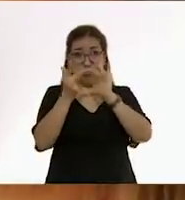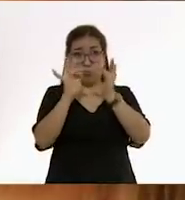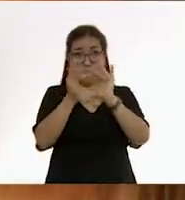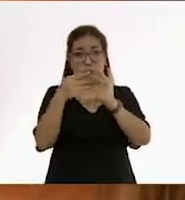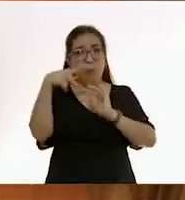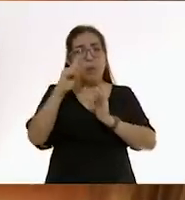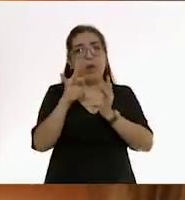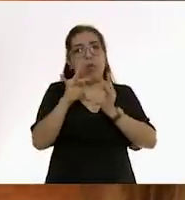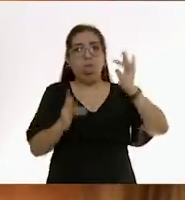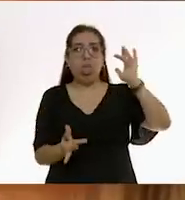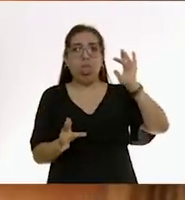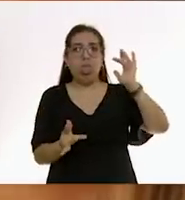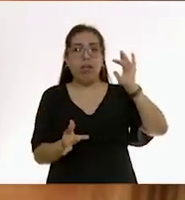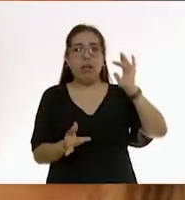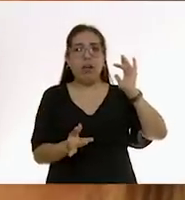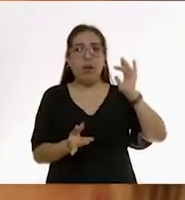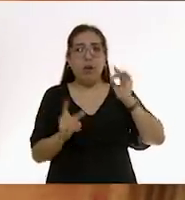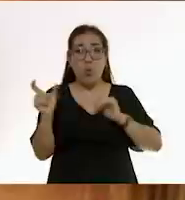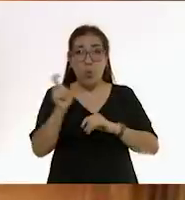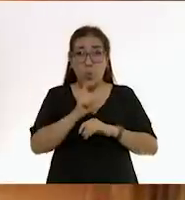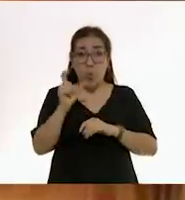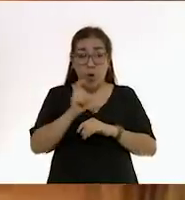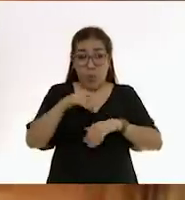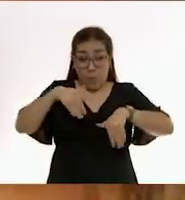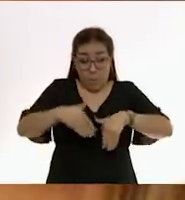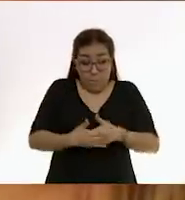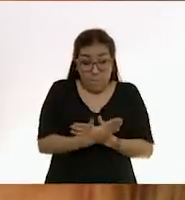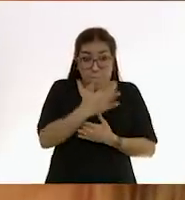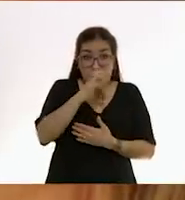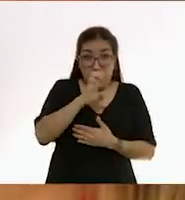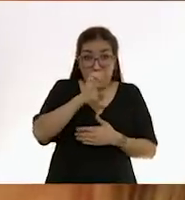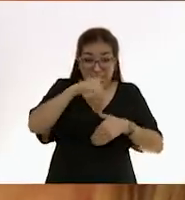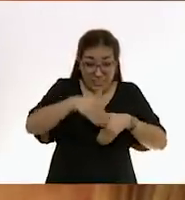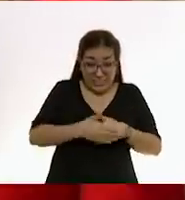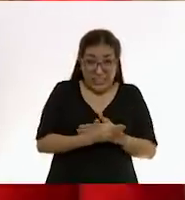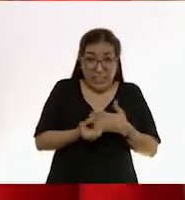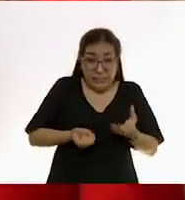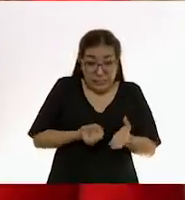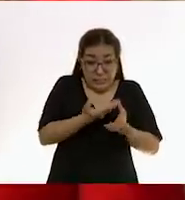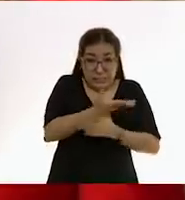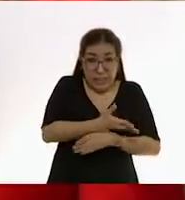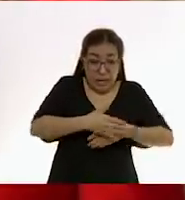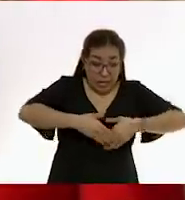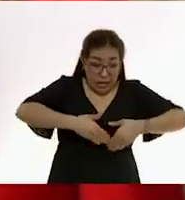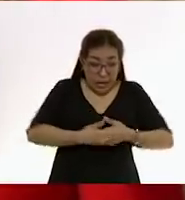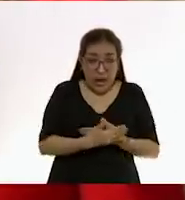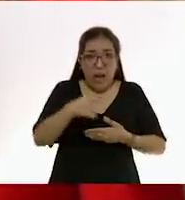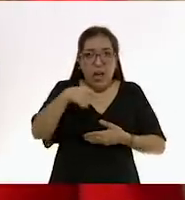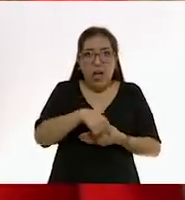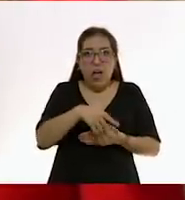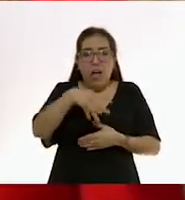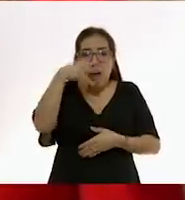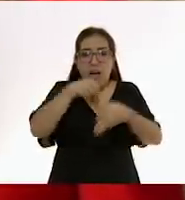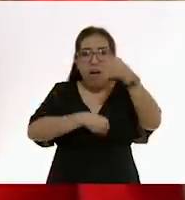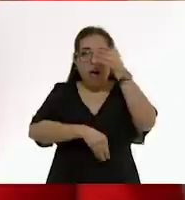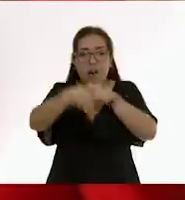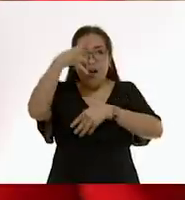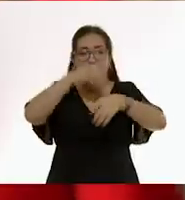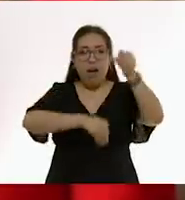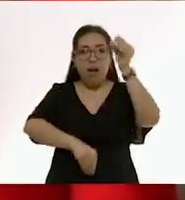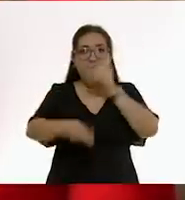desconectadas. Además, cada segundo que el bebé existe, a partir de que sale de la panza de su mamá, el bebé está aprendiendo cosas nuevas.